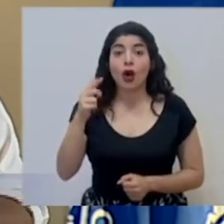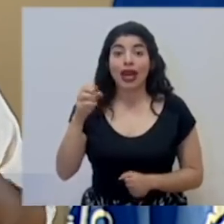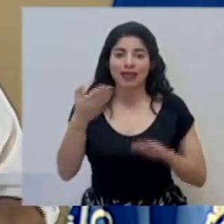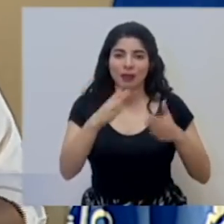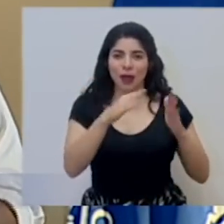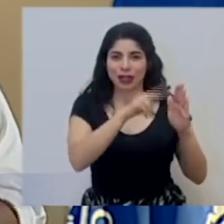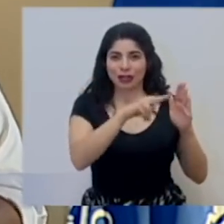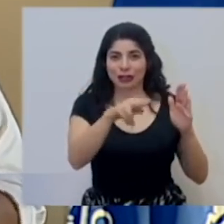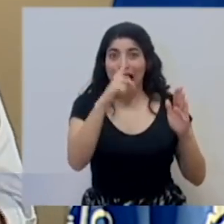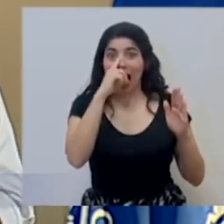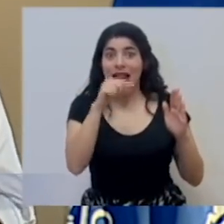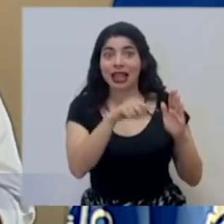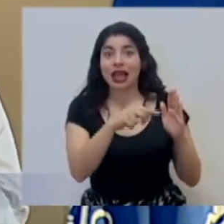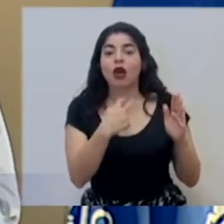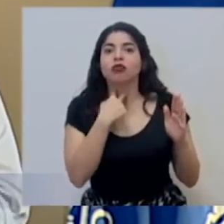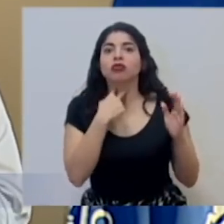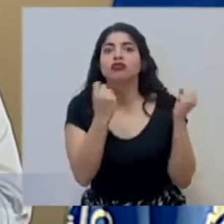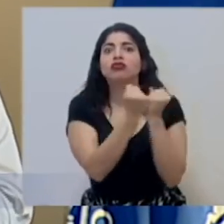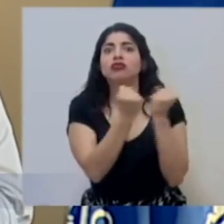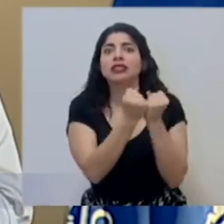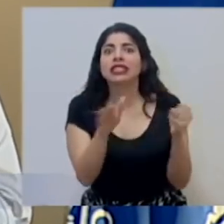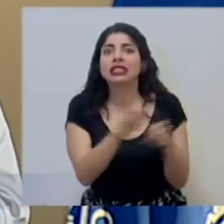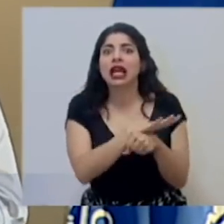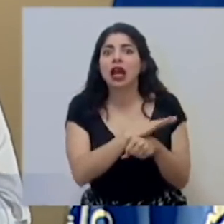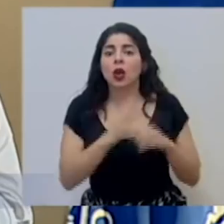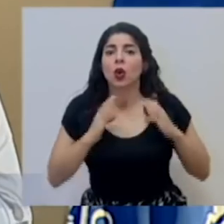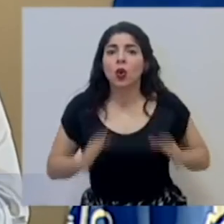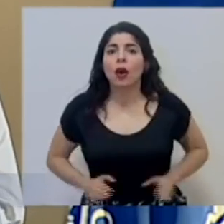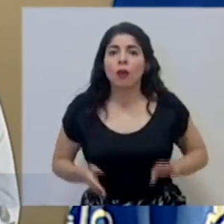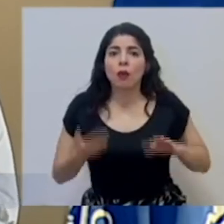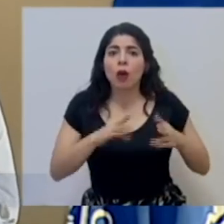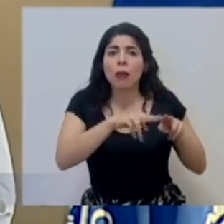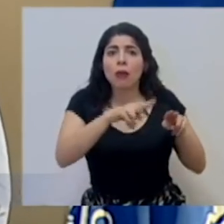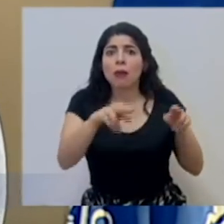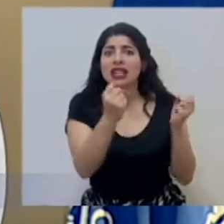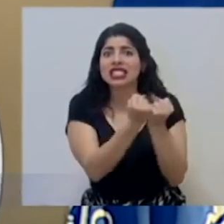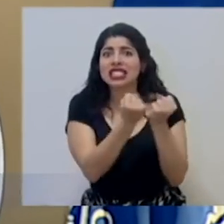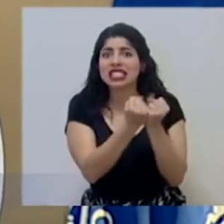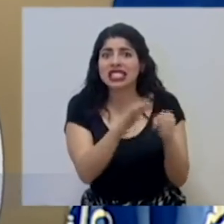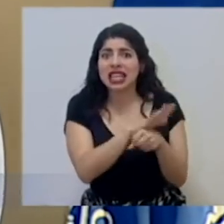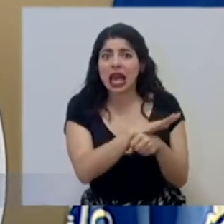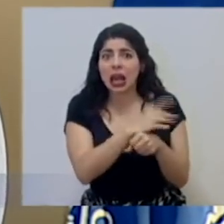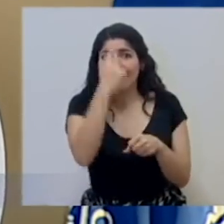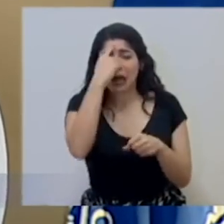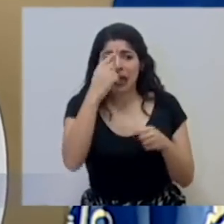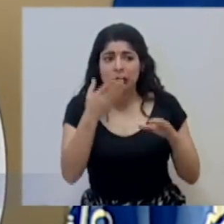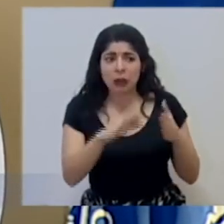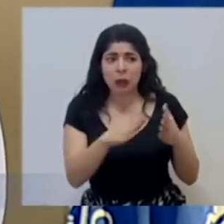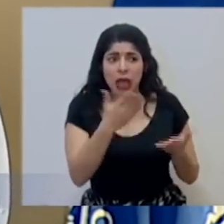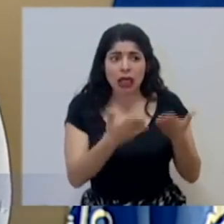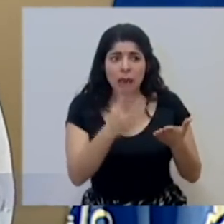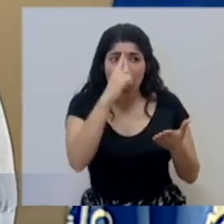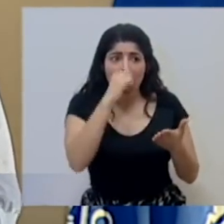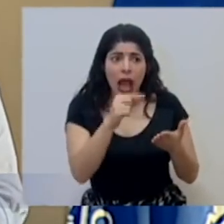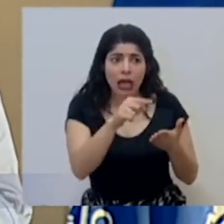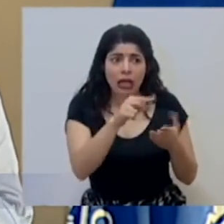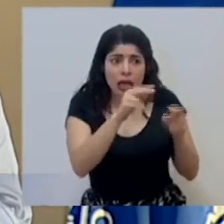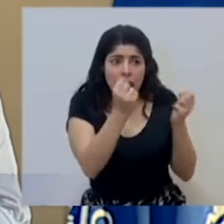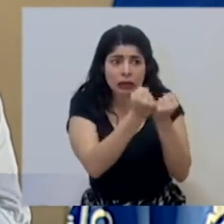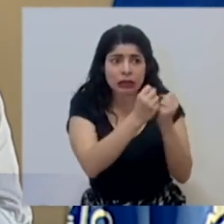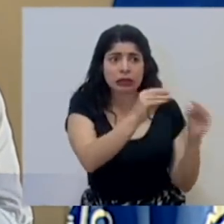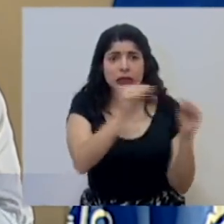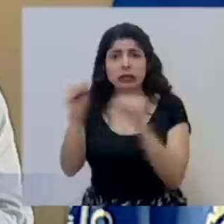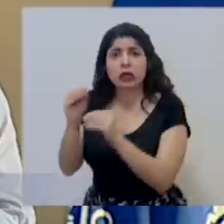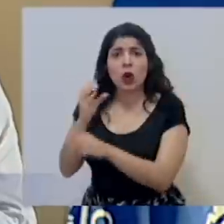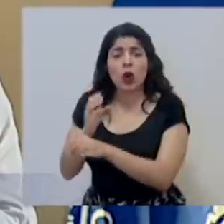la morgue del Calderón Guardia, tuvimos una saturación de cuerpos. Y en algún momento hasta pensamos en trasladar cuerpos del Calderón